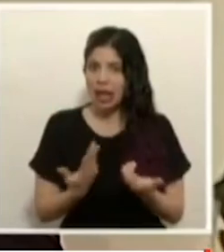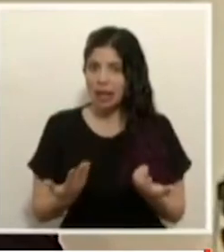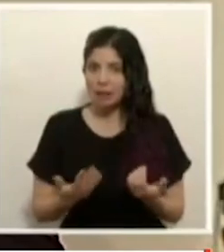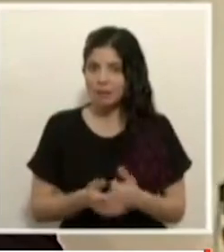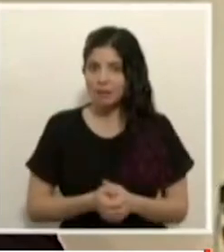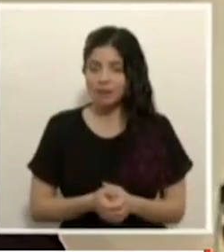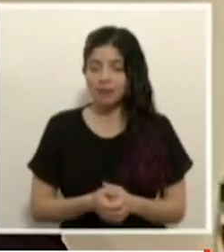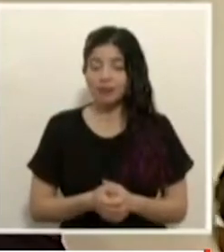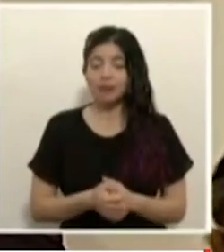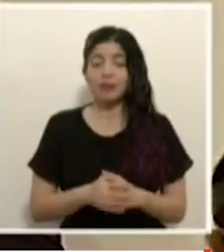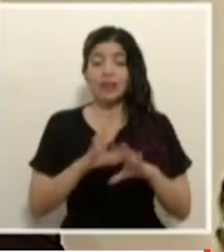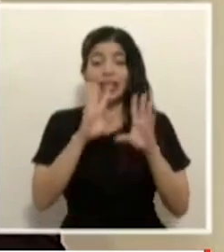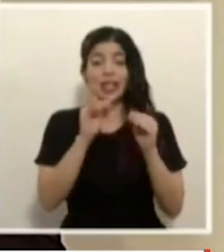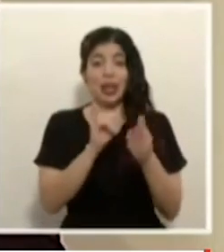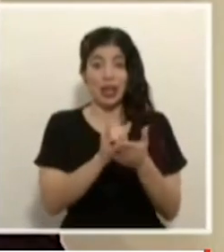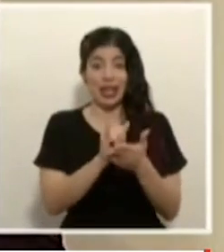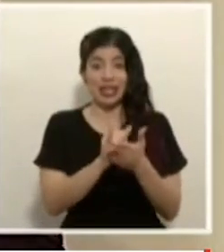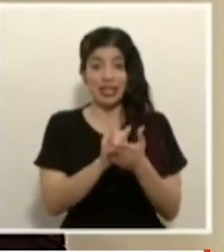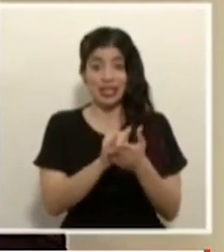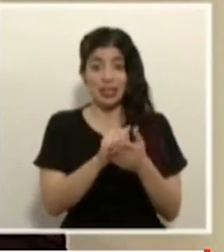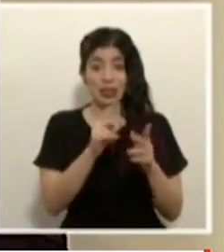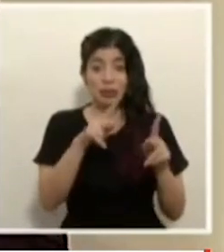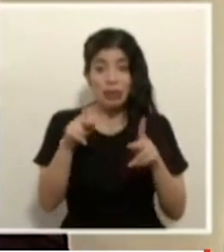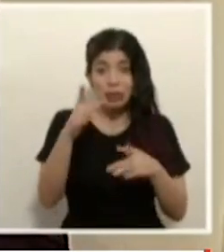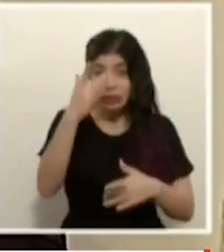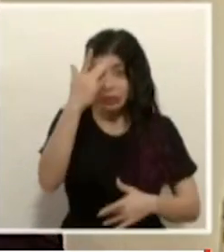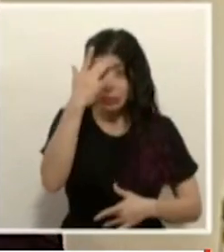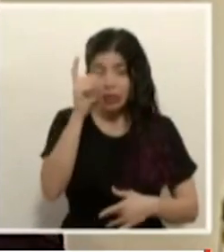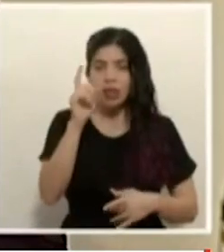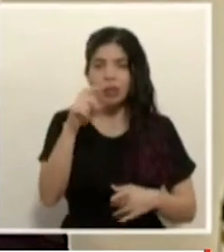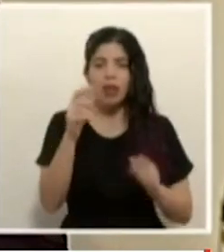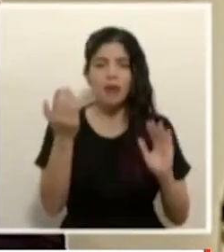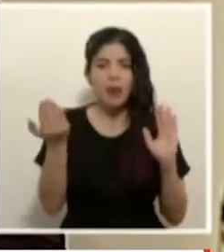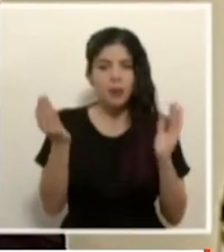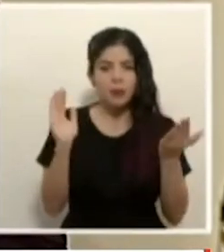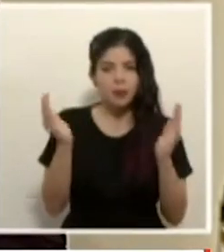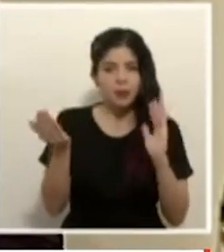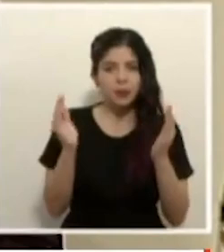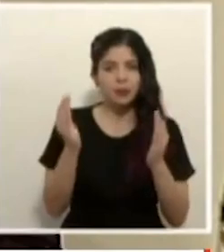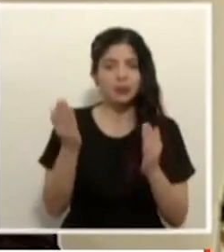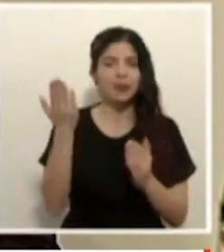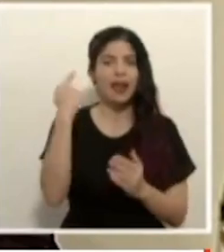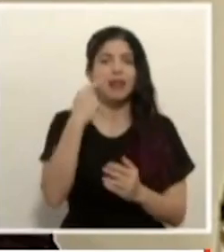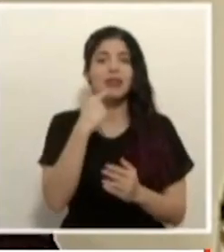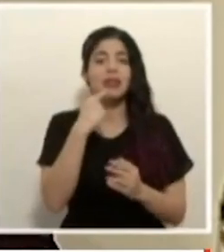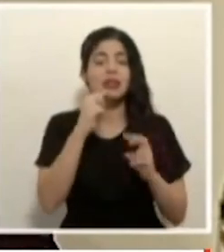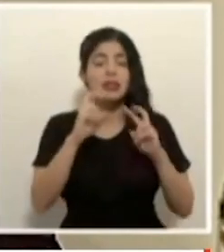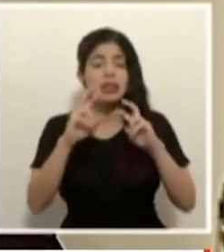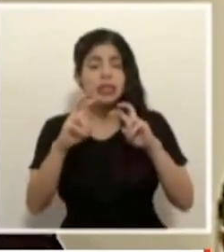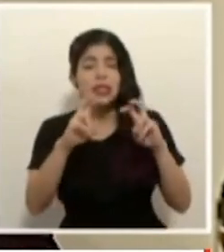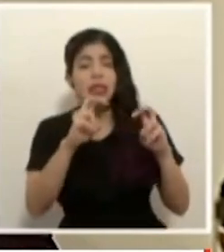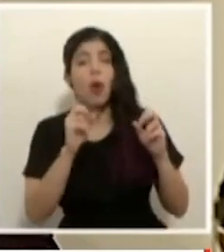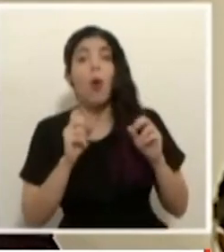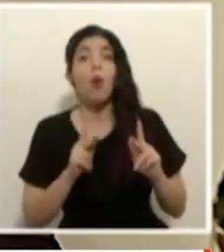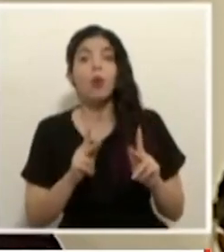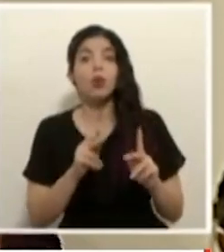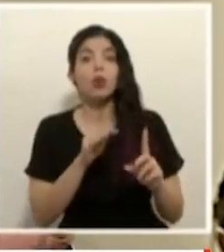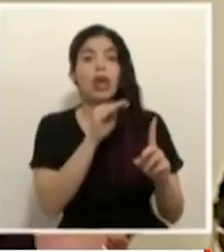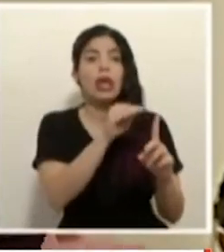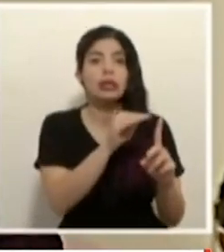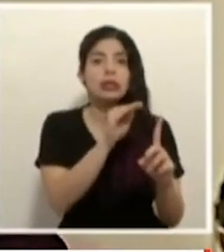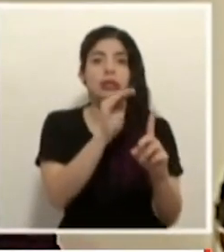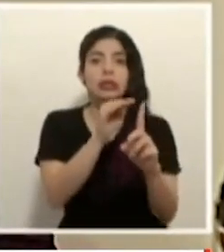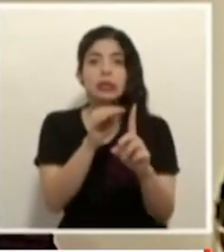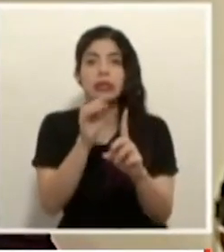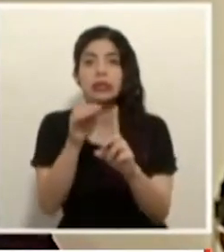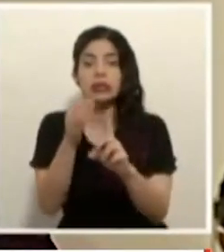y esto de los casos eso también hay que verlo en parámetros de lo que hablábamos de trazabilidad de oportunidad de notificación y también de los